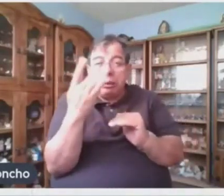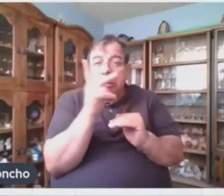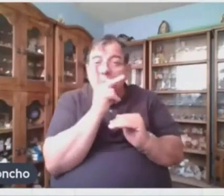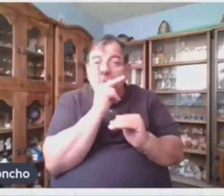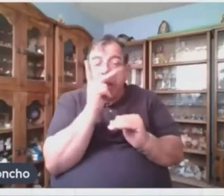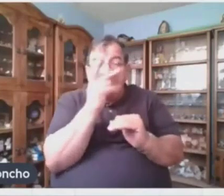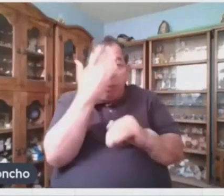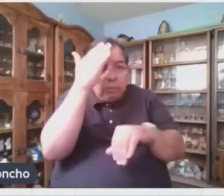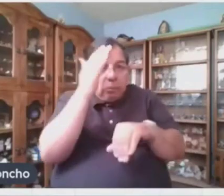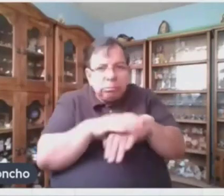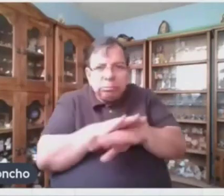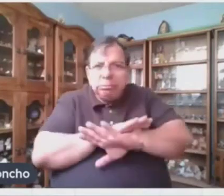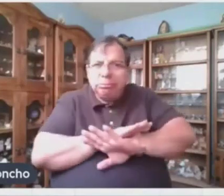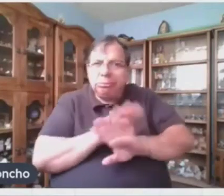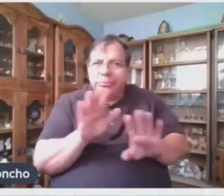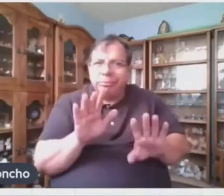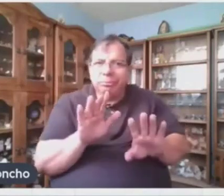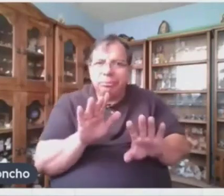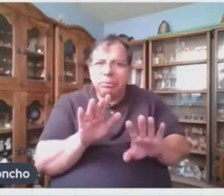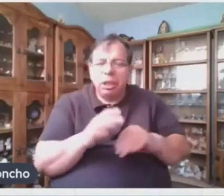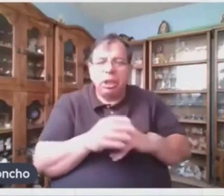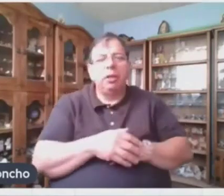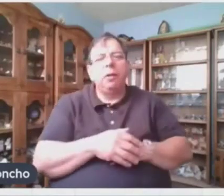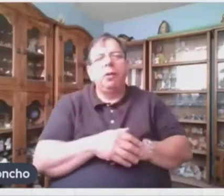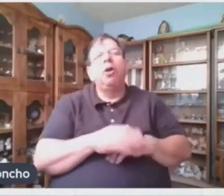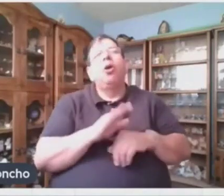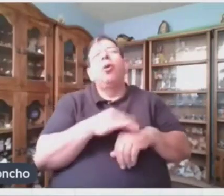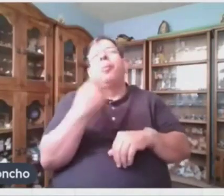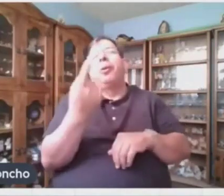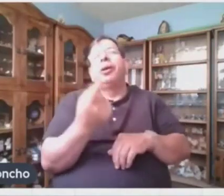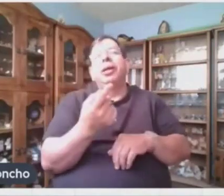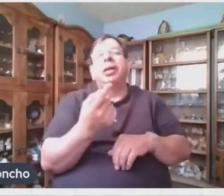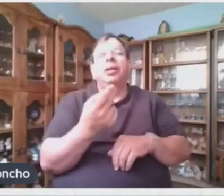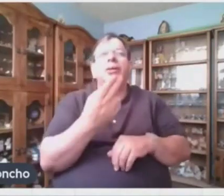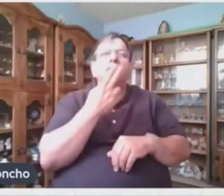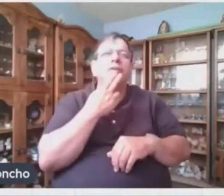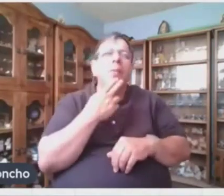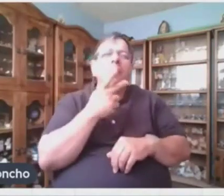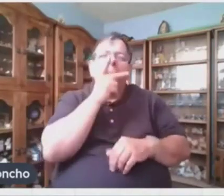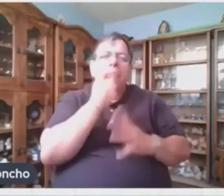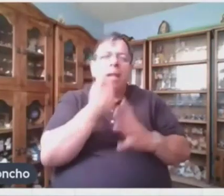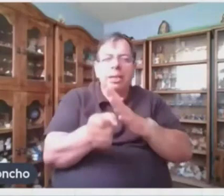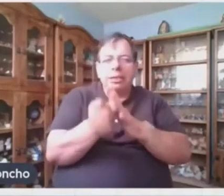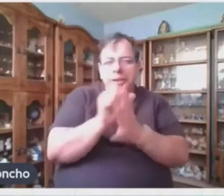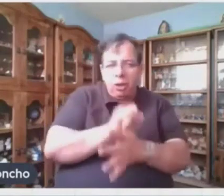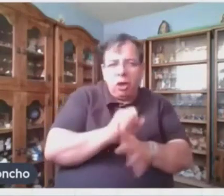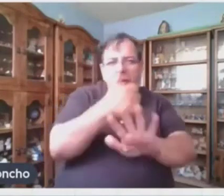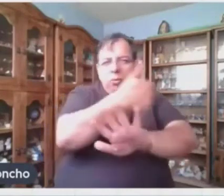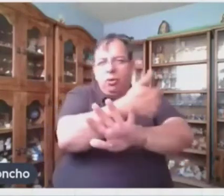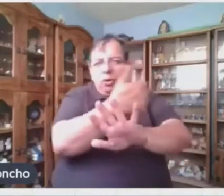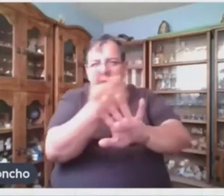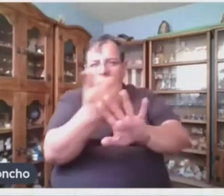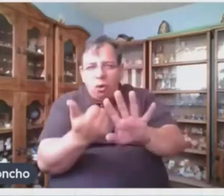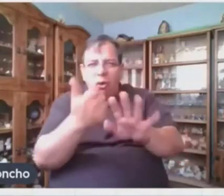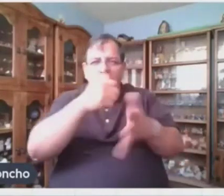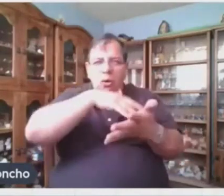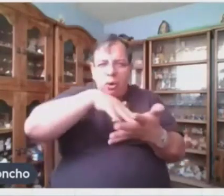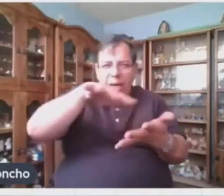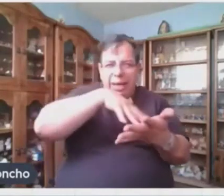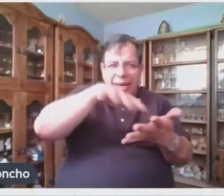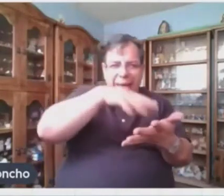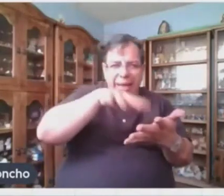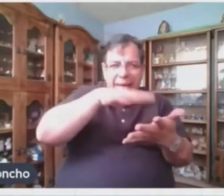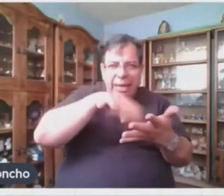Esto se debe A que en lugar de utilizar Sinónimos, antónimos O leer mucho Para